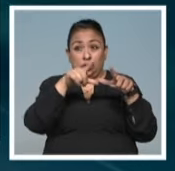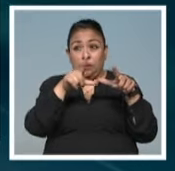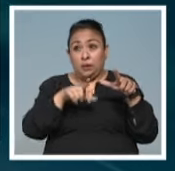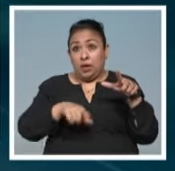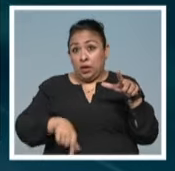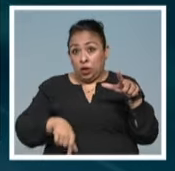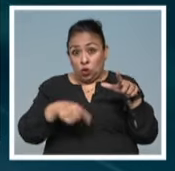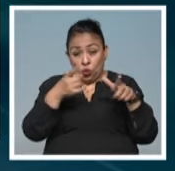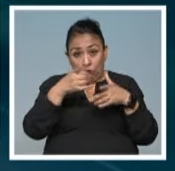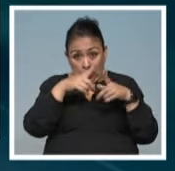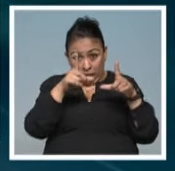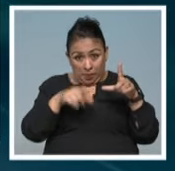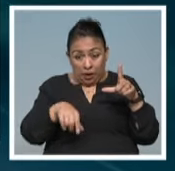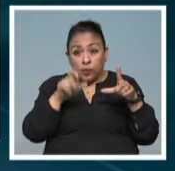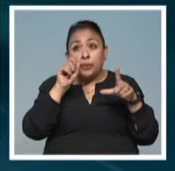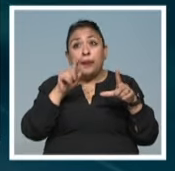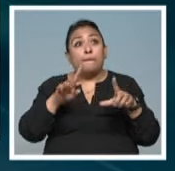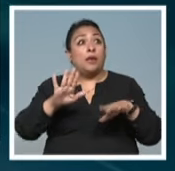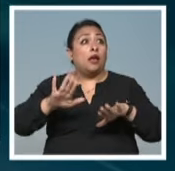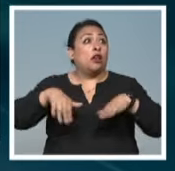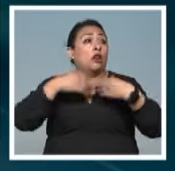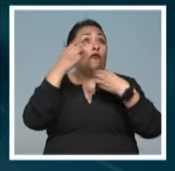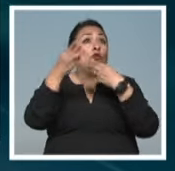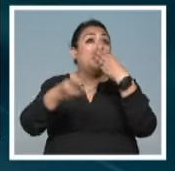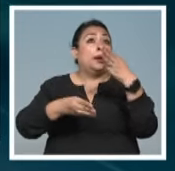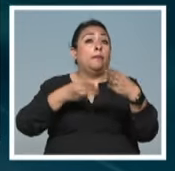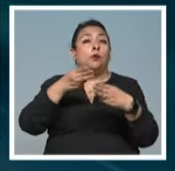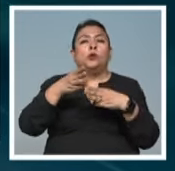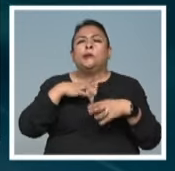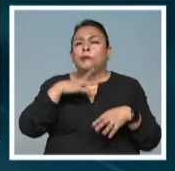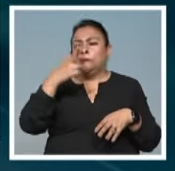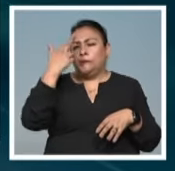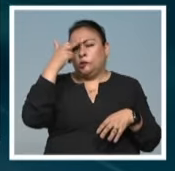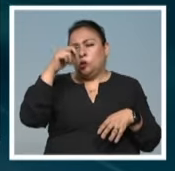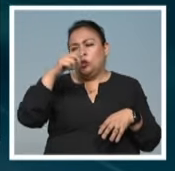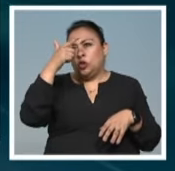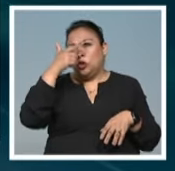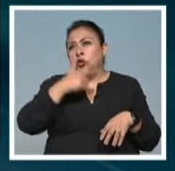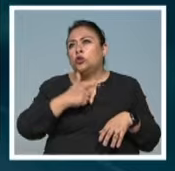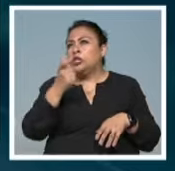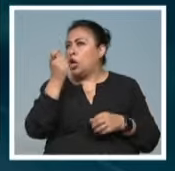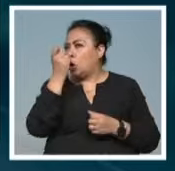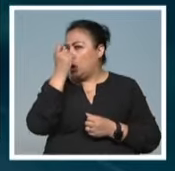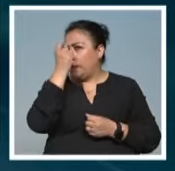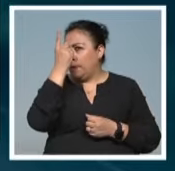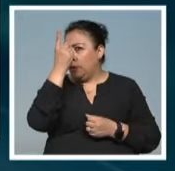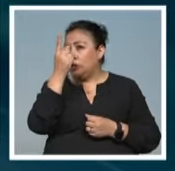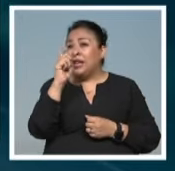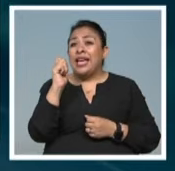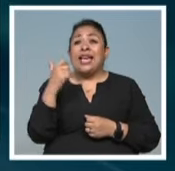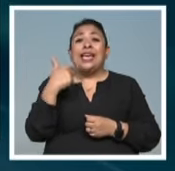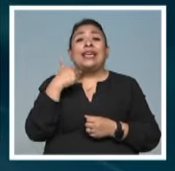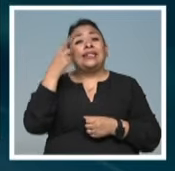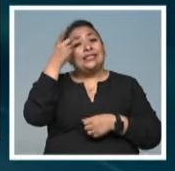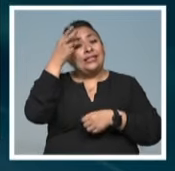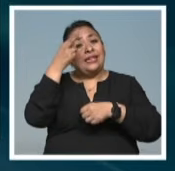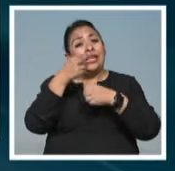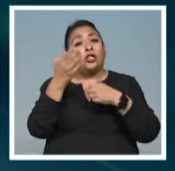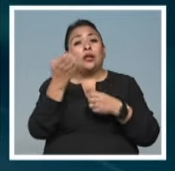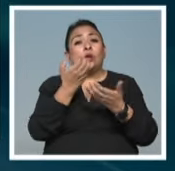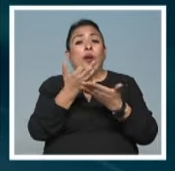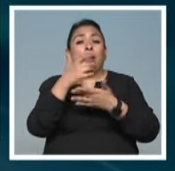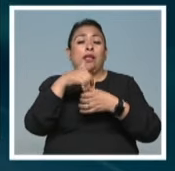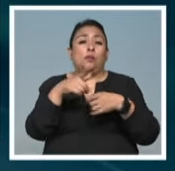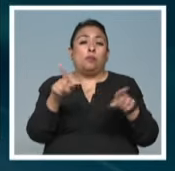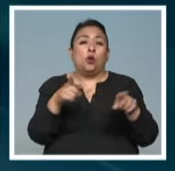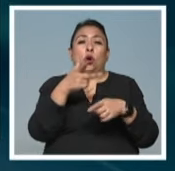Bueno, de nuestro país y yo me atrevería a decir que del mundo recordamos esta noche al también compositor y exdirector del Conservatorio Nacional de